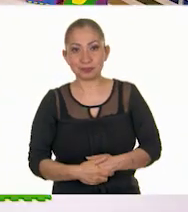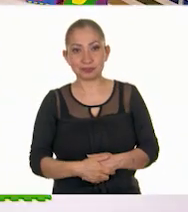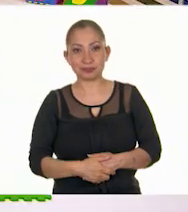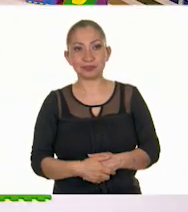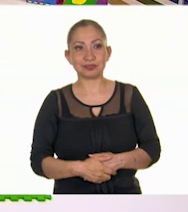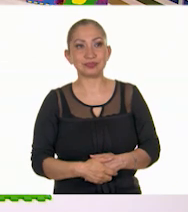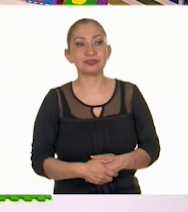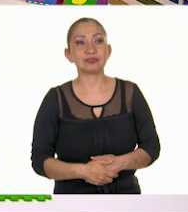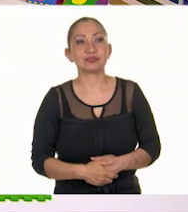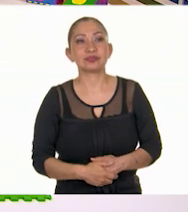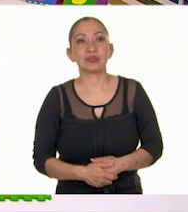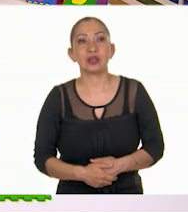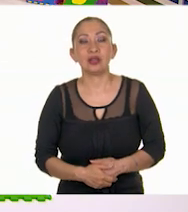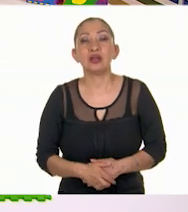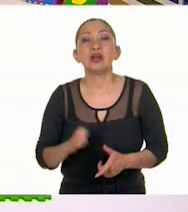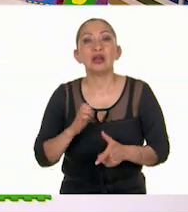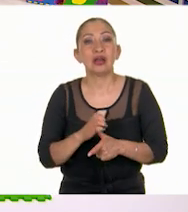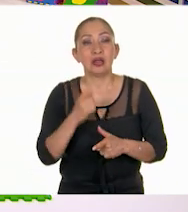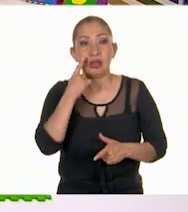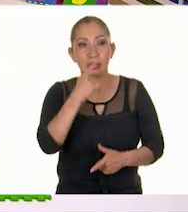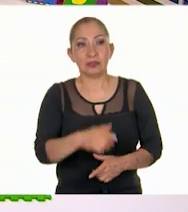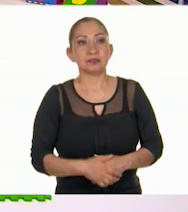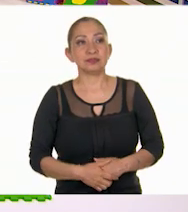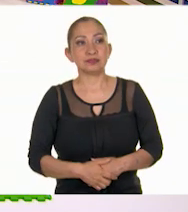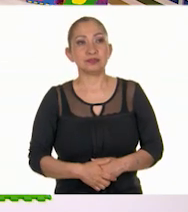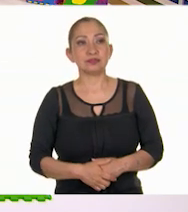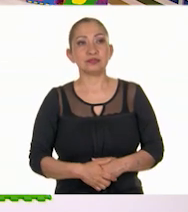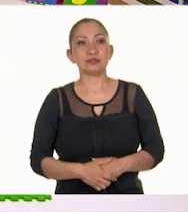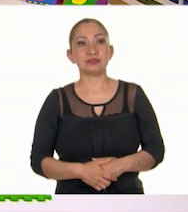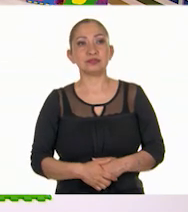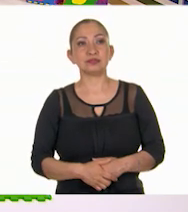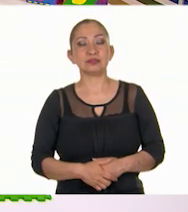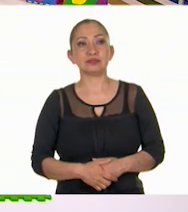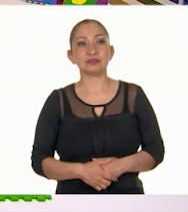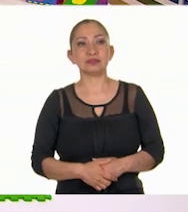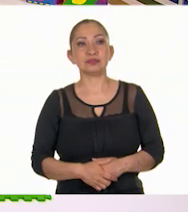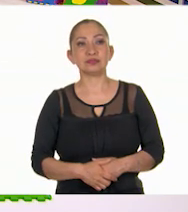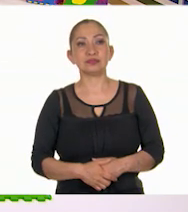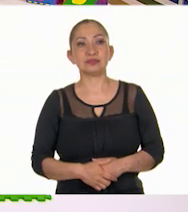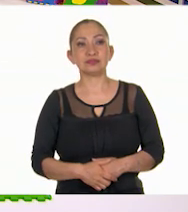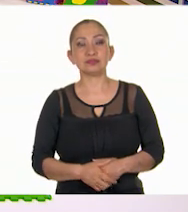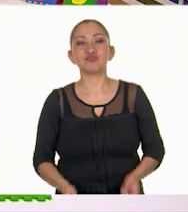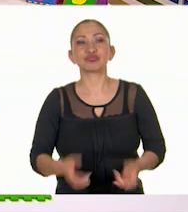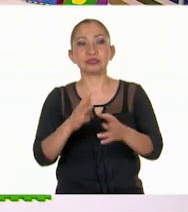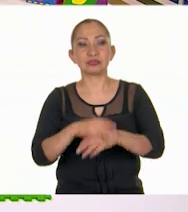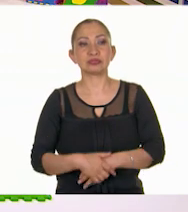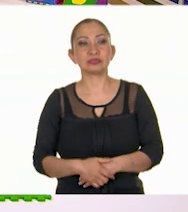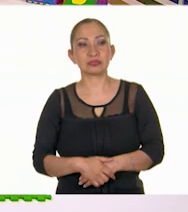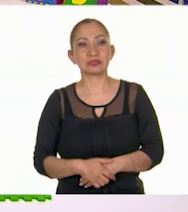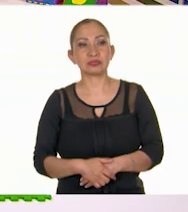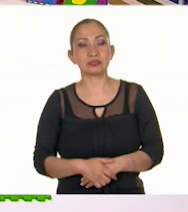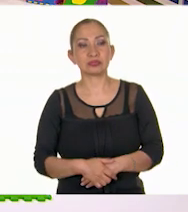Sí. Entonces, vamos y vamos a tirarlo.